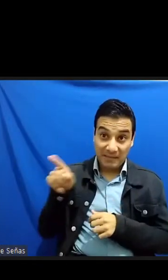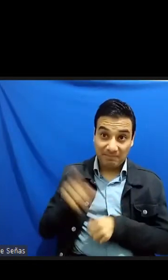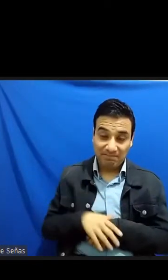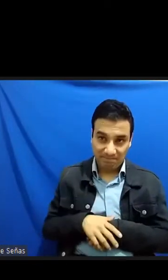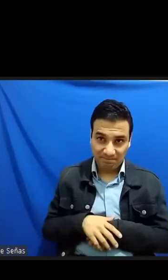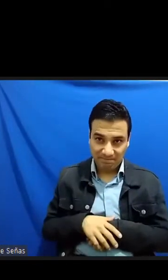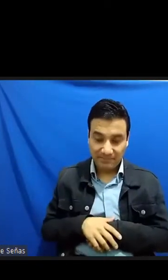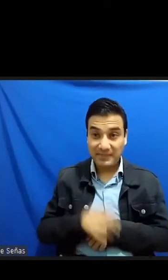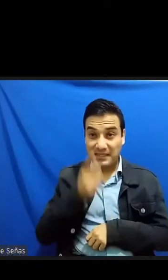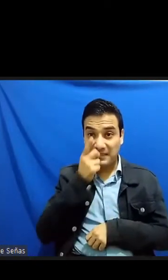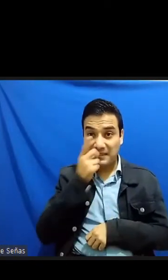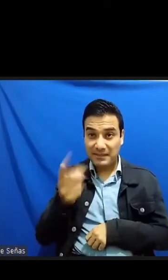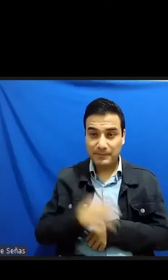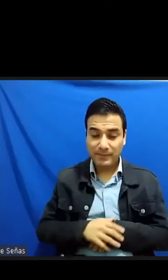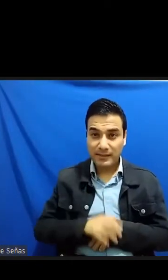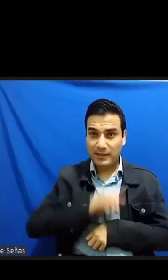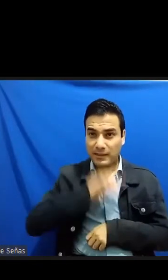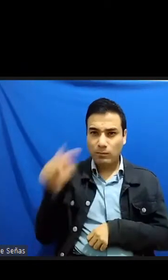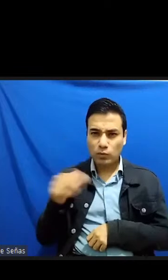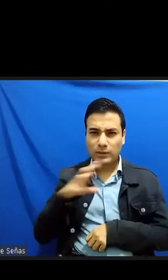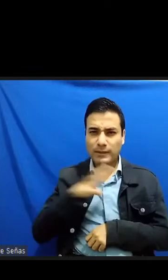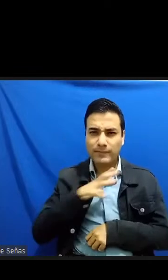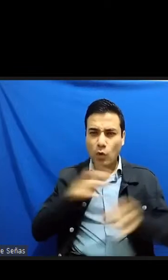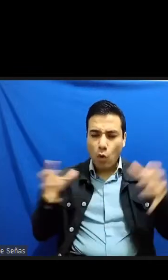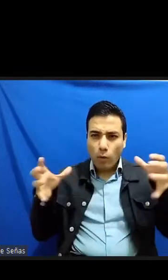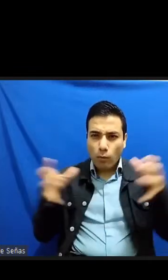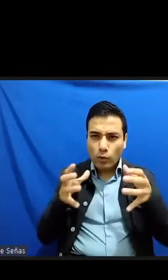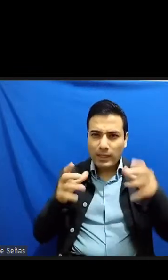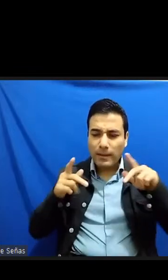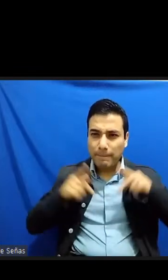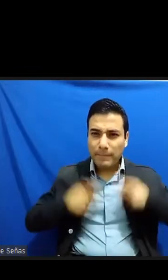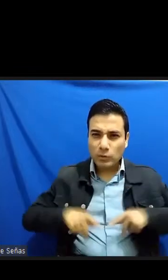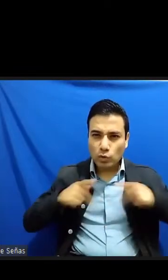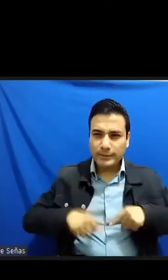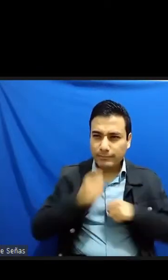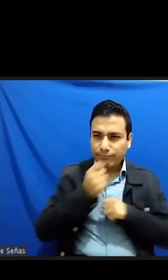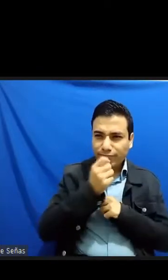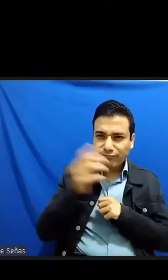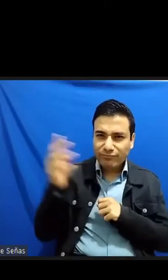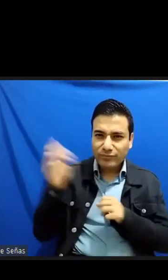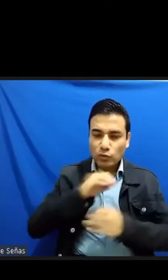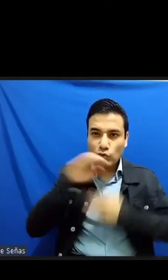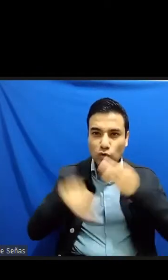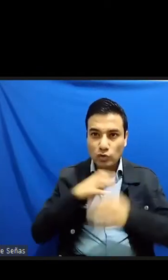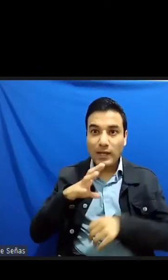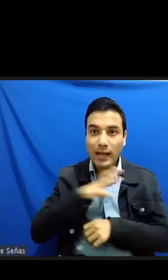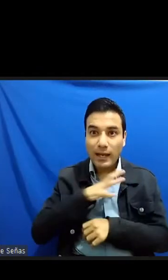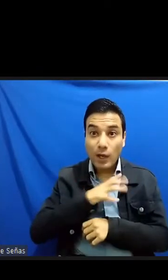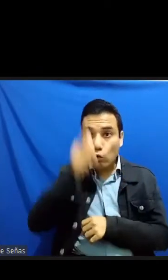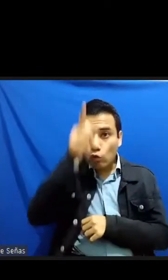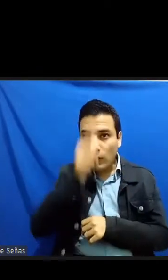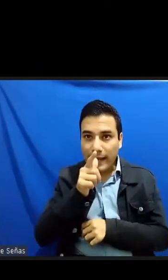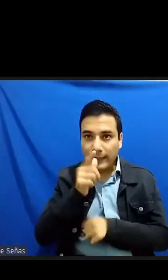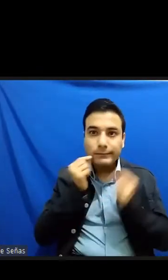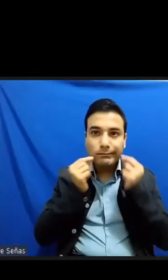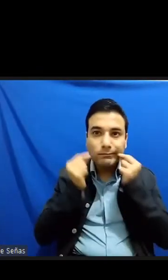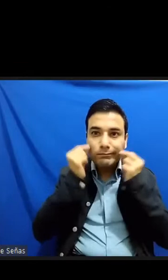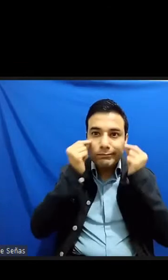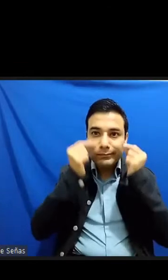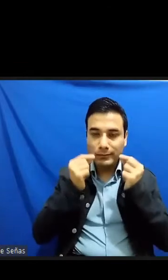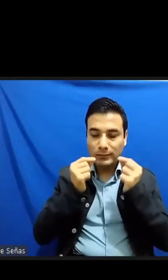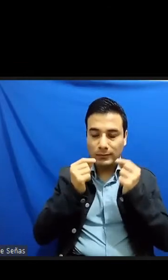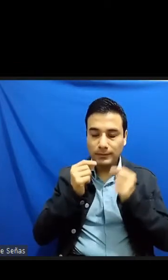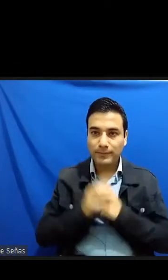constituida por sujetos que mostraban todos lunares en el cuerpo poco después la